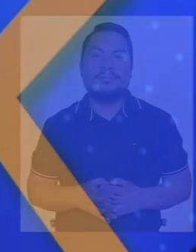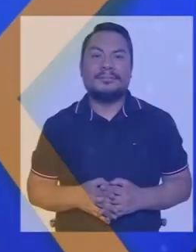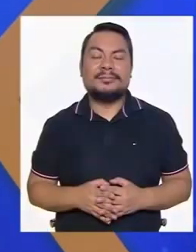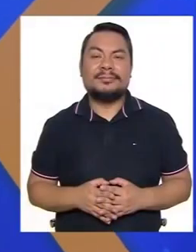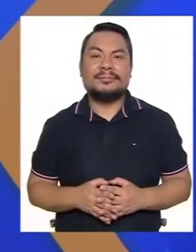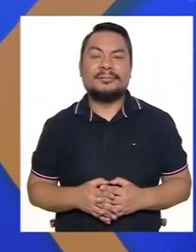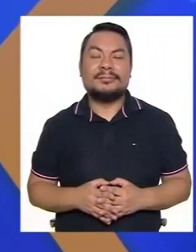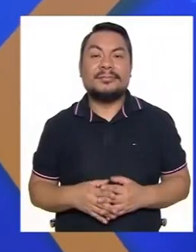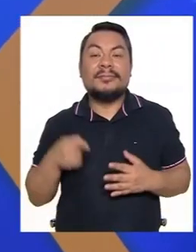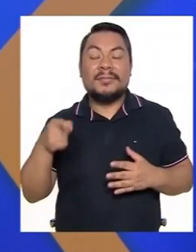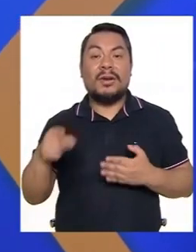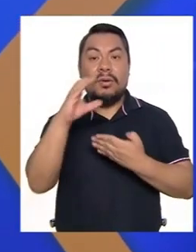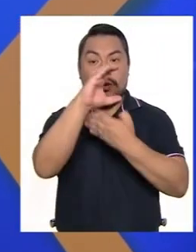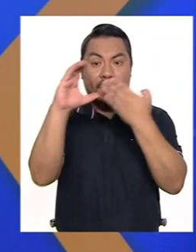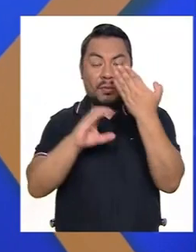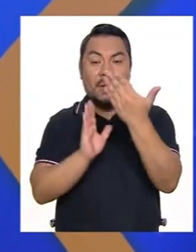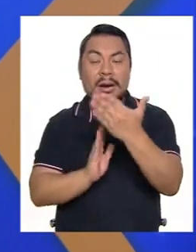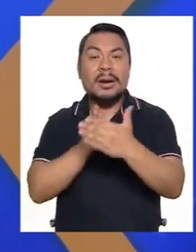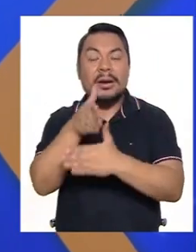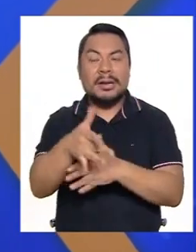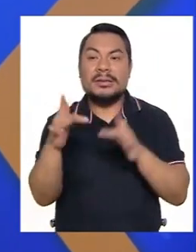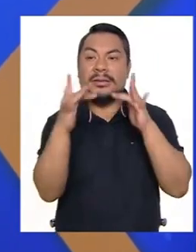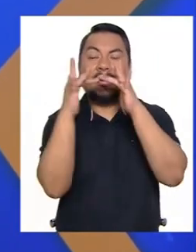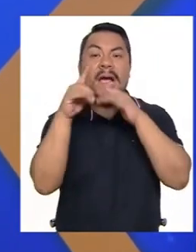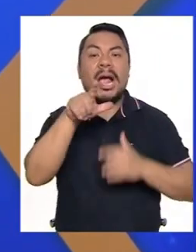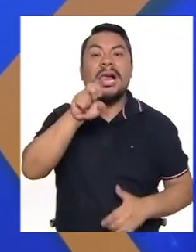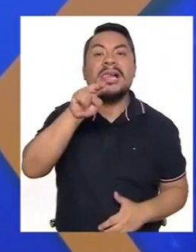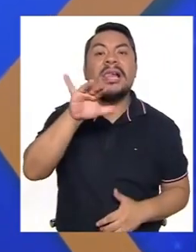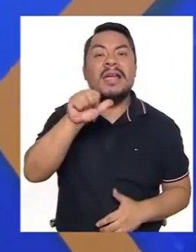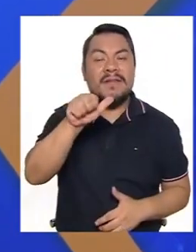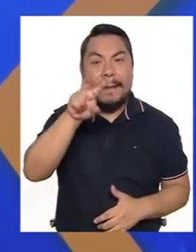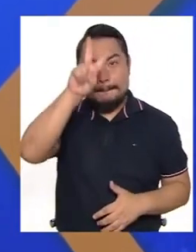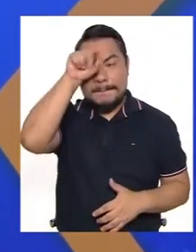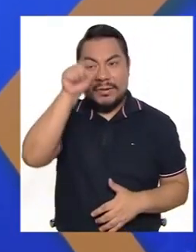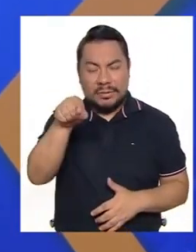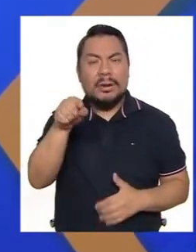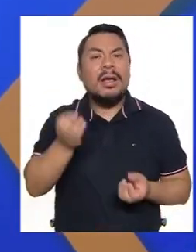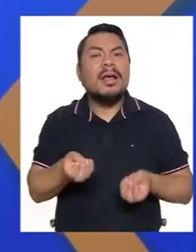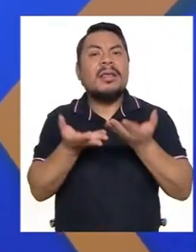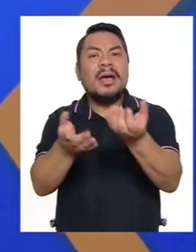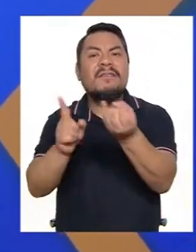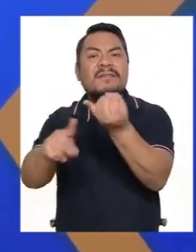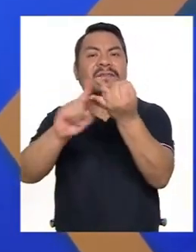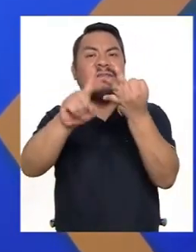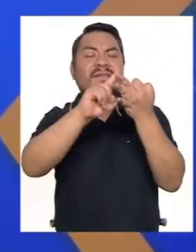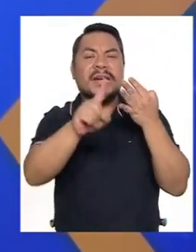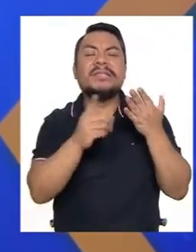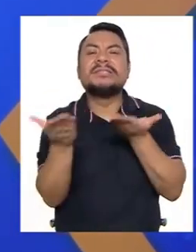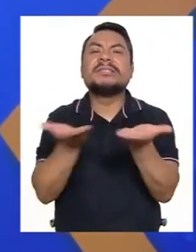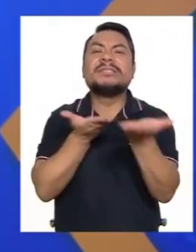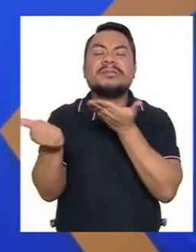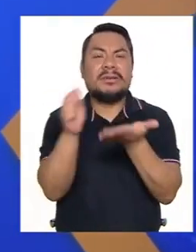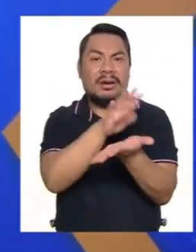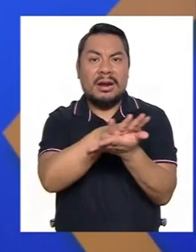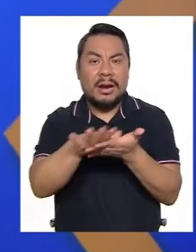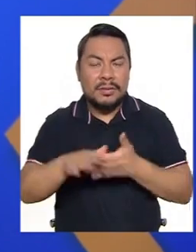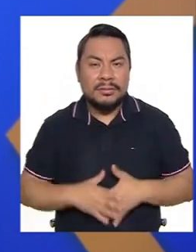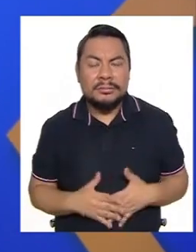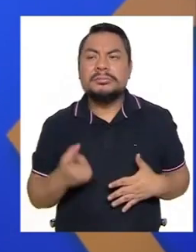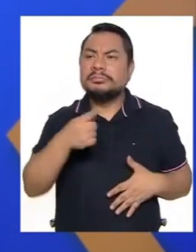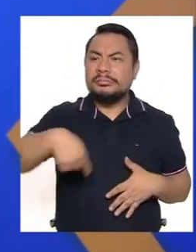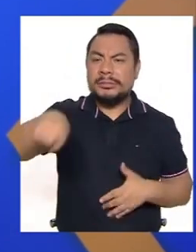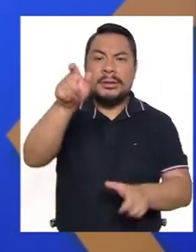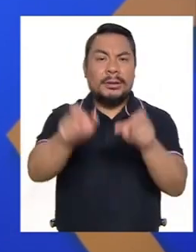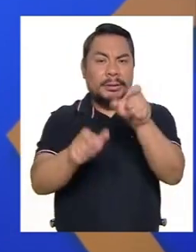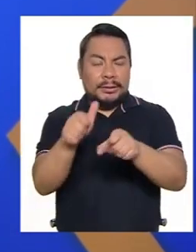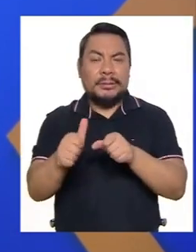El Conadis, a través de la red Alivia Perú, brinda diferentes servicios totalmente gratuitos para